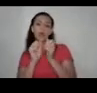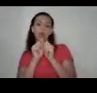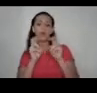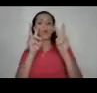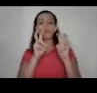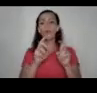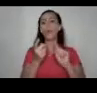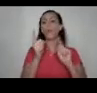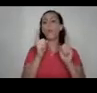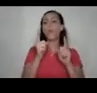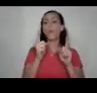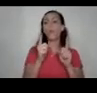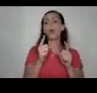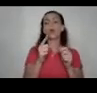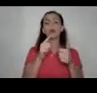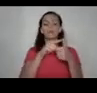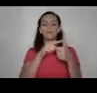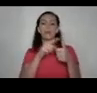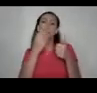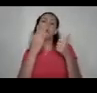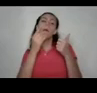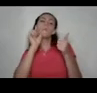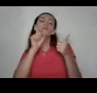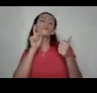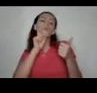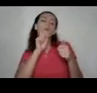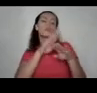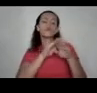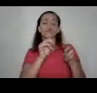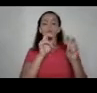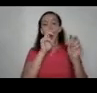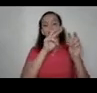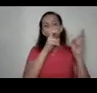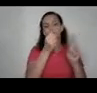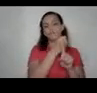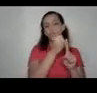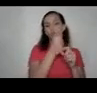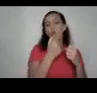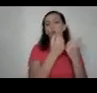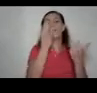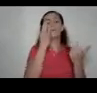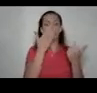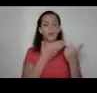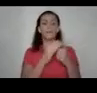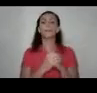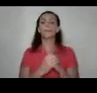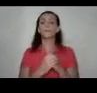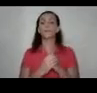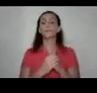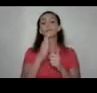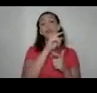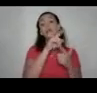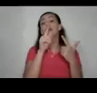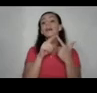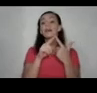cuáles son nuestras propias creencias y posibles mitos respecto a la violencia contra las mujeres y la segunda